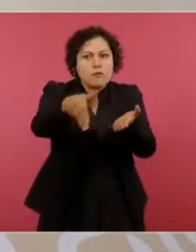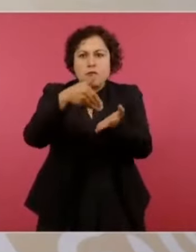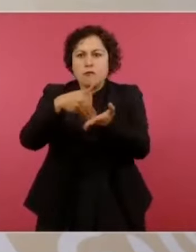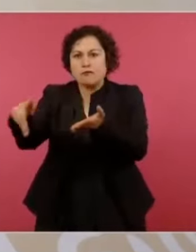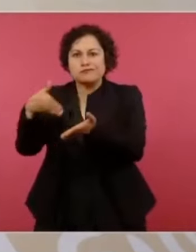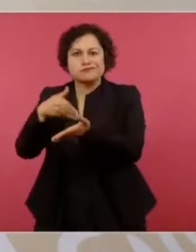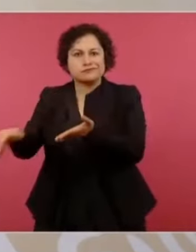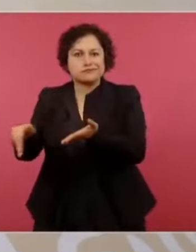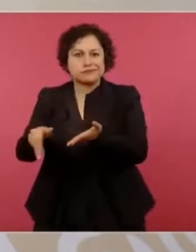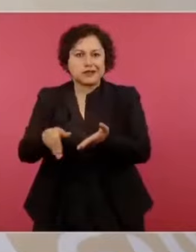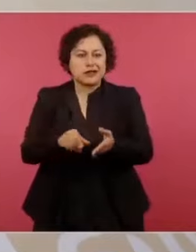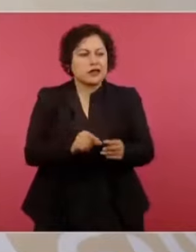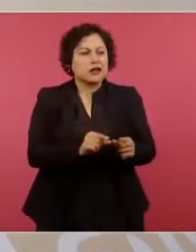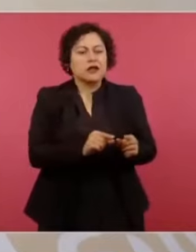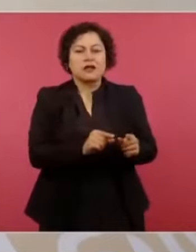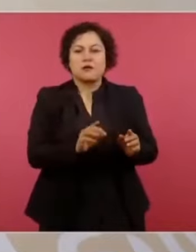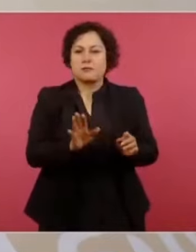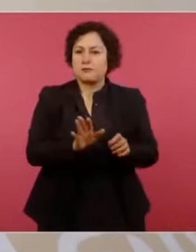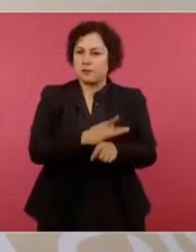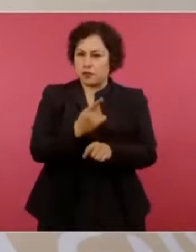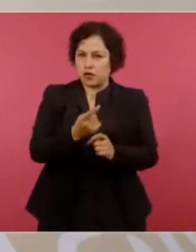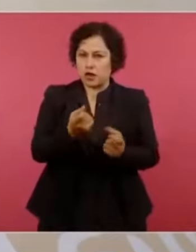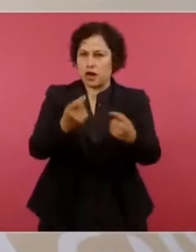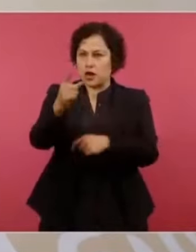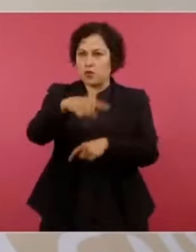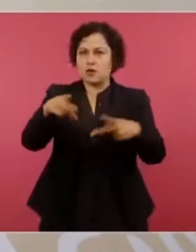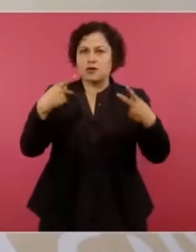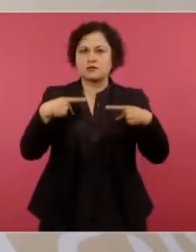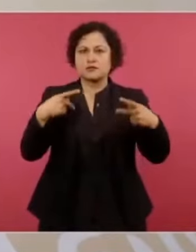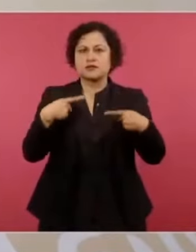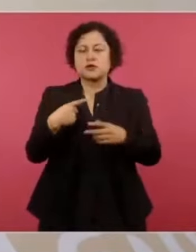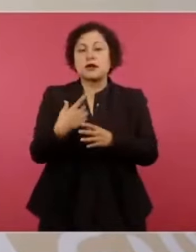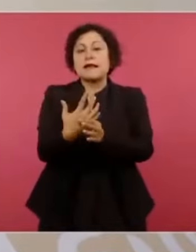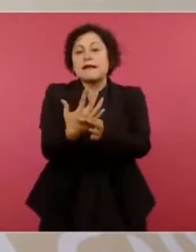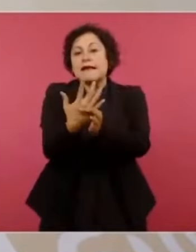porque también hay quienes dicen eso no se va a poder terminar,